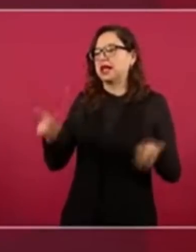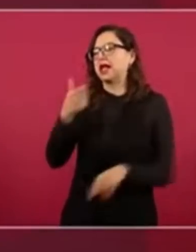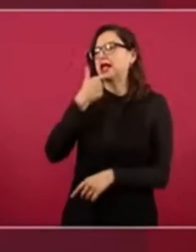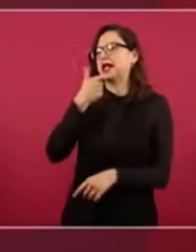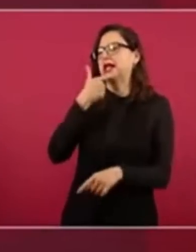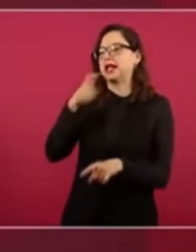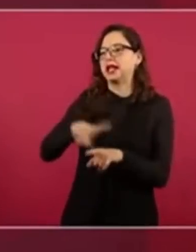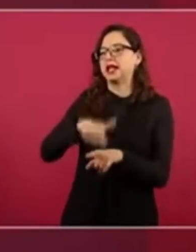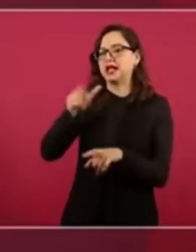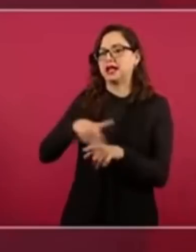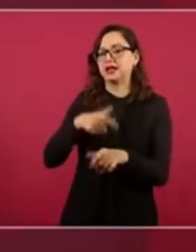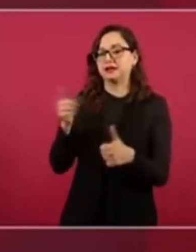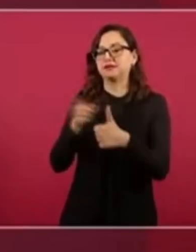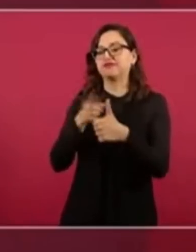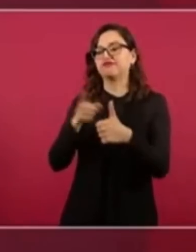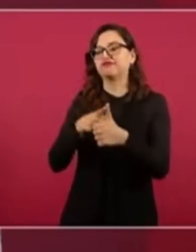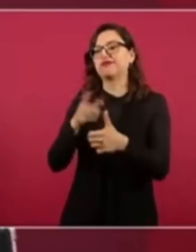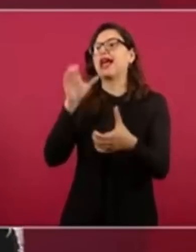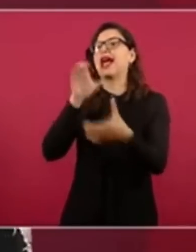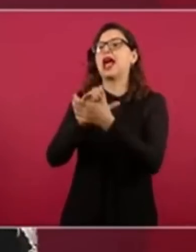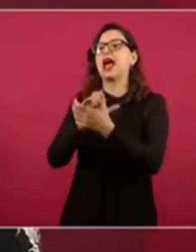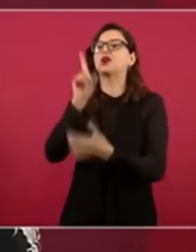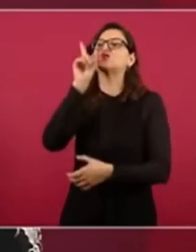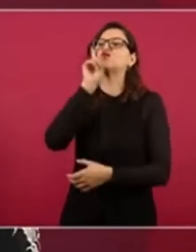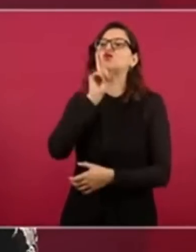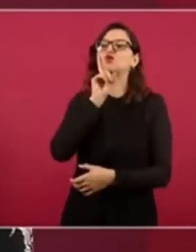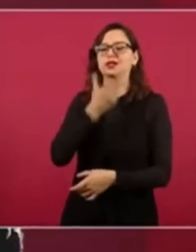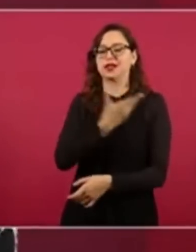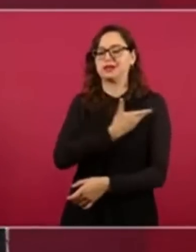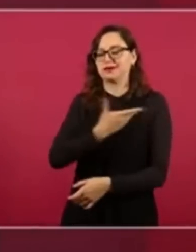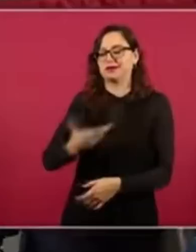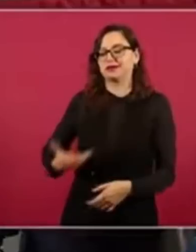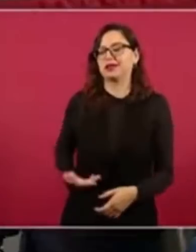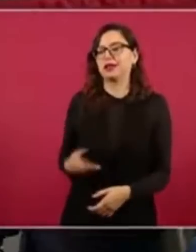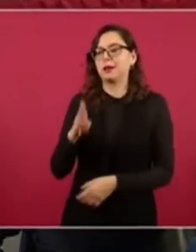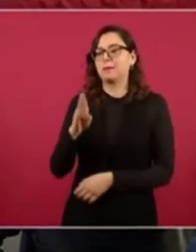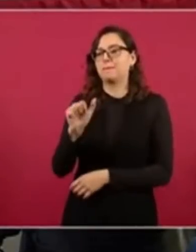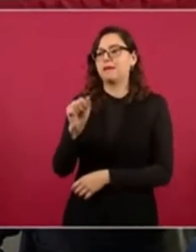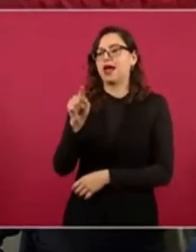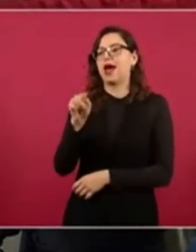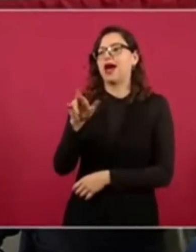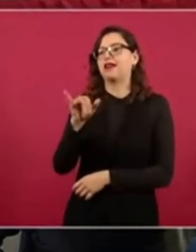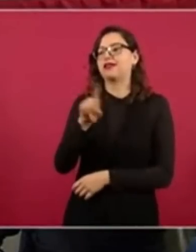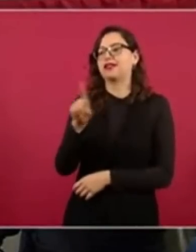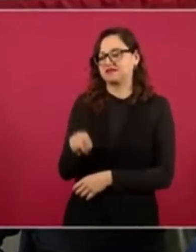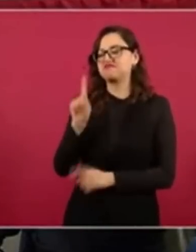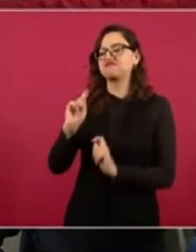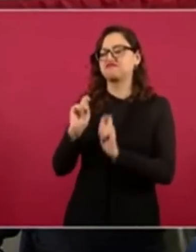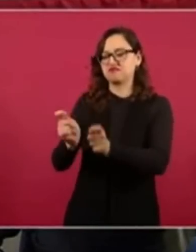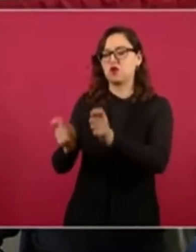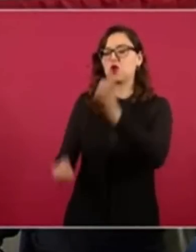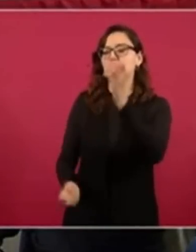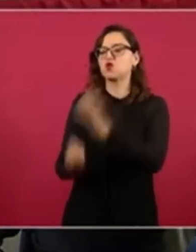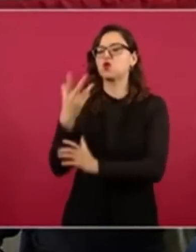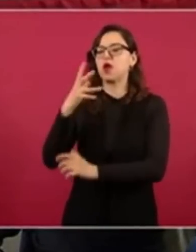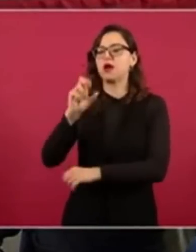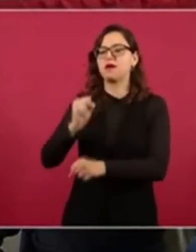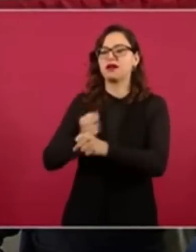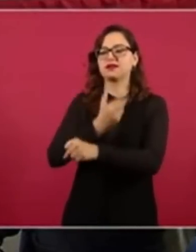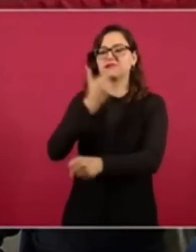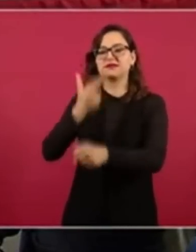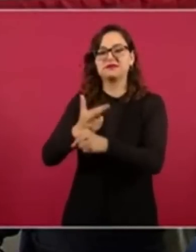decir qué sería la esposa del Presidente de la República. La verdad es que se trató de